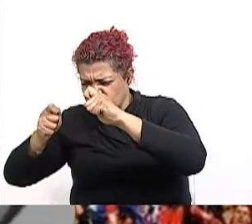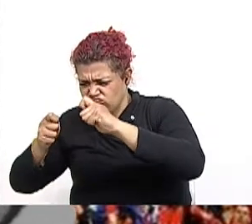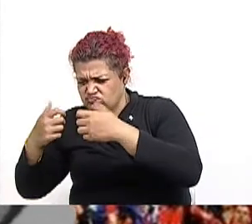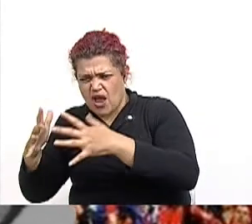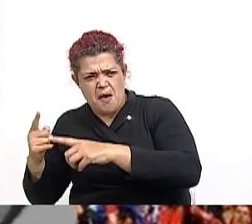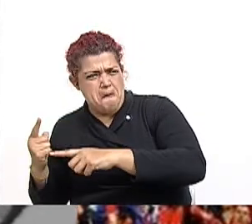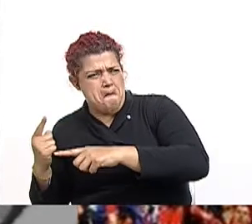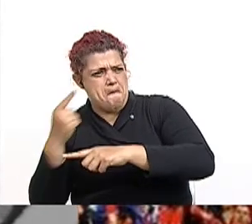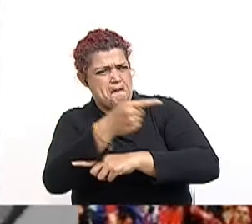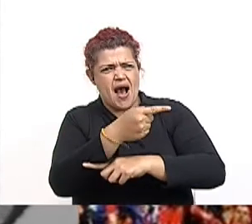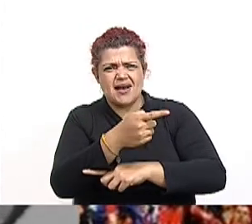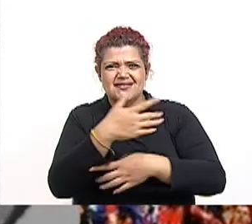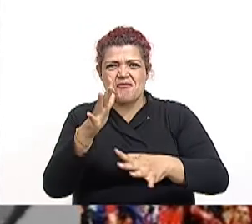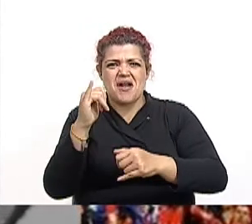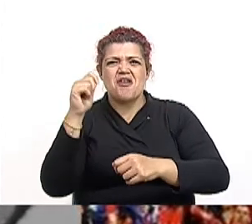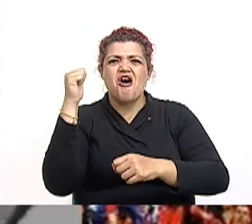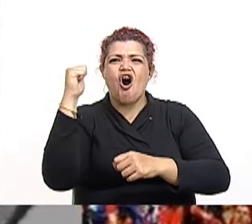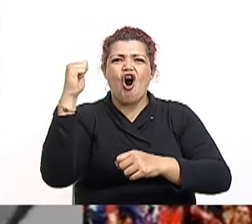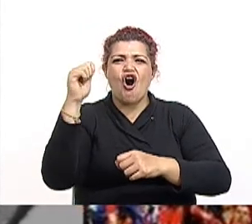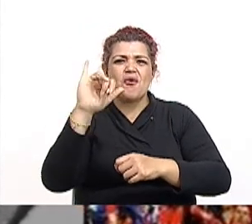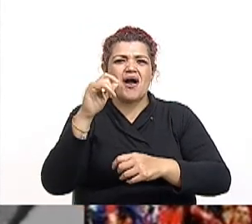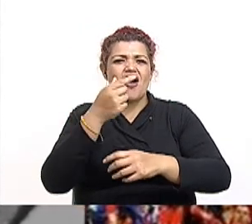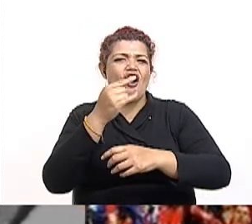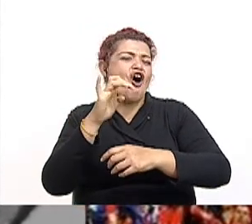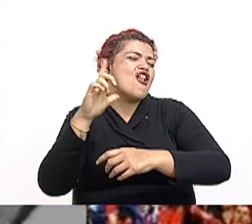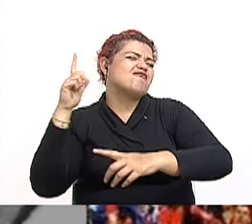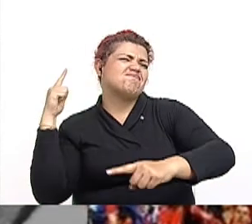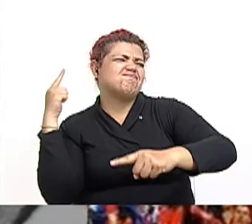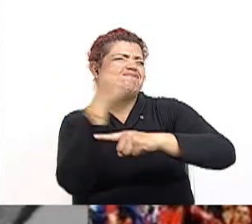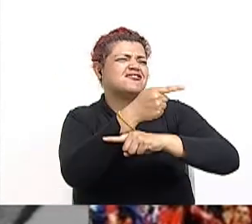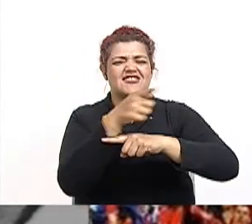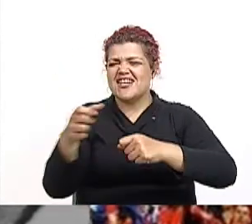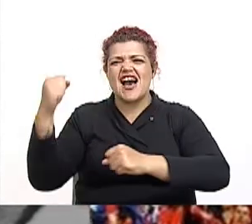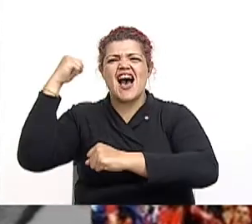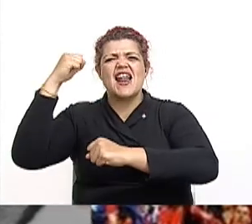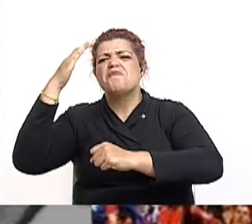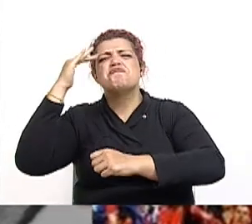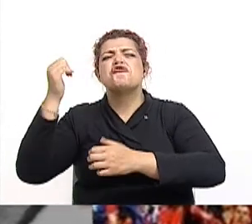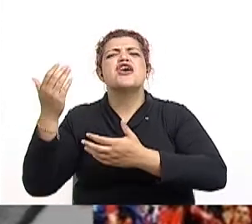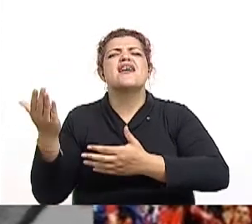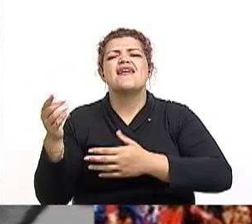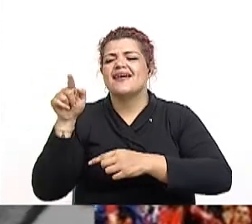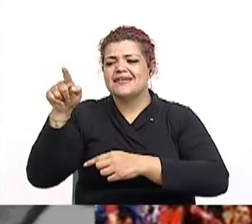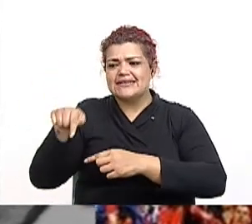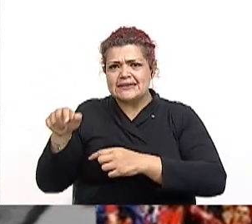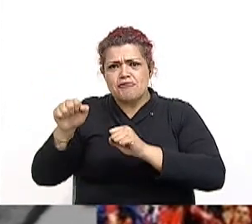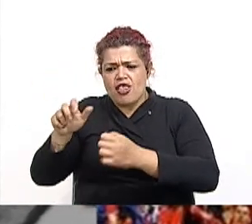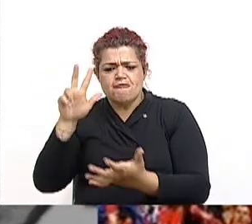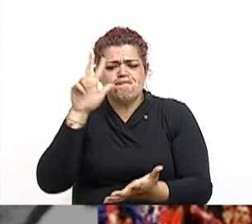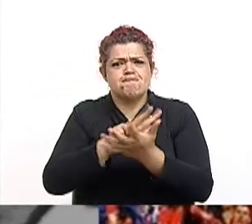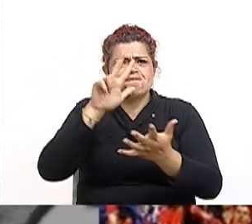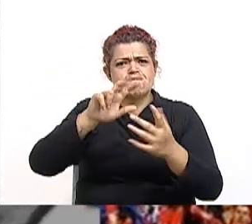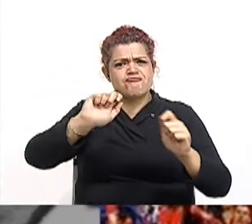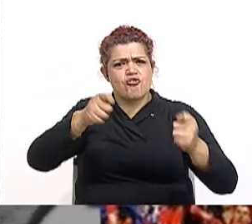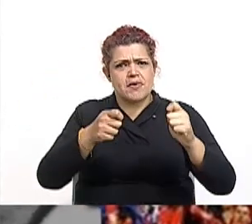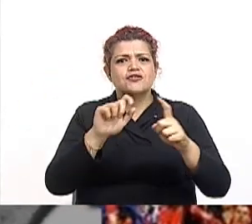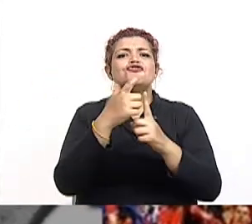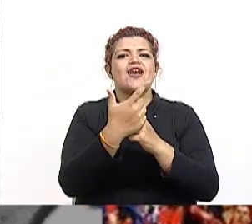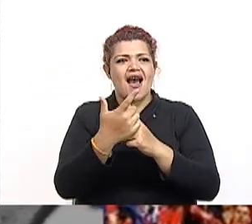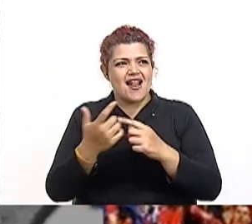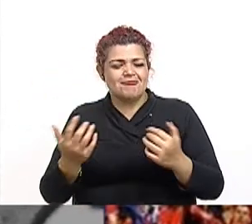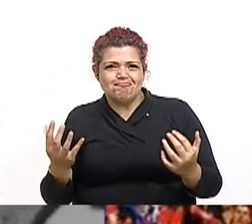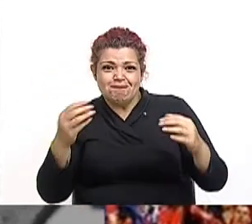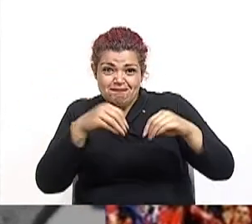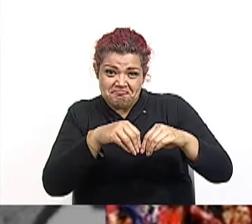uno por cero. Un encuentro digno de un clásico nacional y dos escuadras situadas a la altura de la historia costarricense. Es el